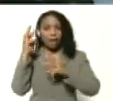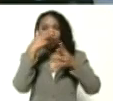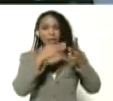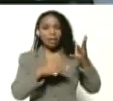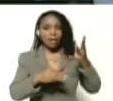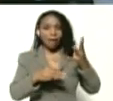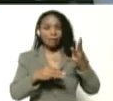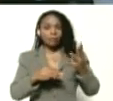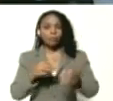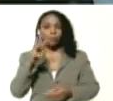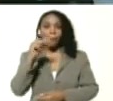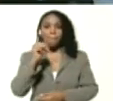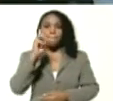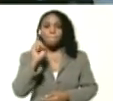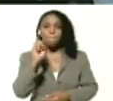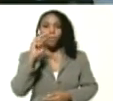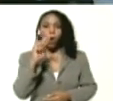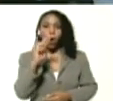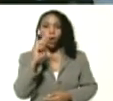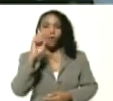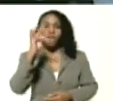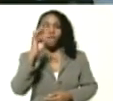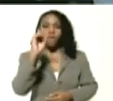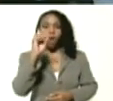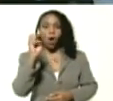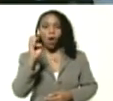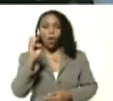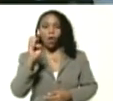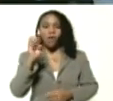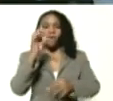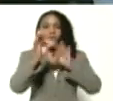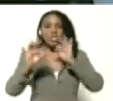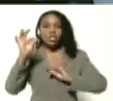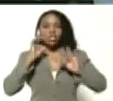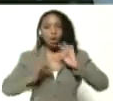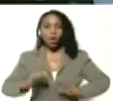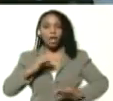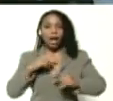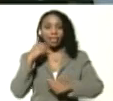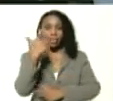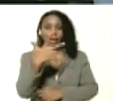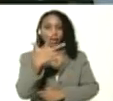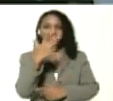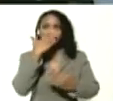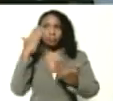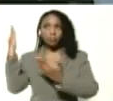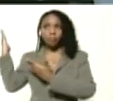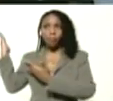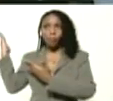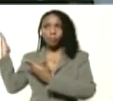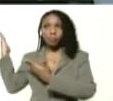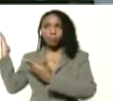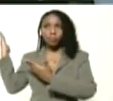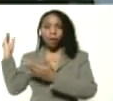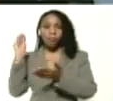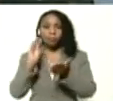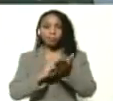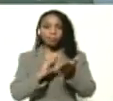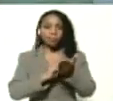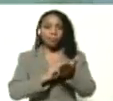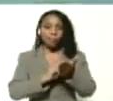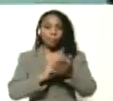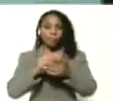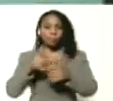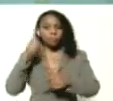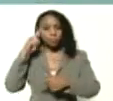de morfo fisiología 3 del programa de medicina presidente como pueden ver allí en ese espacio nosotros podemos alojarle con una